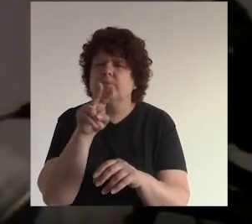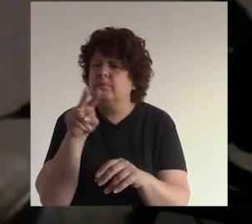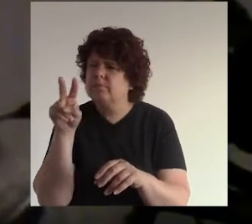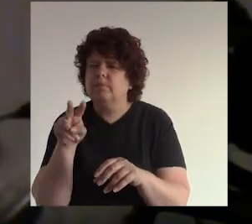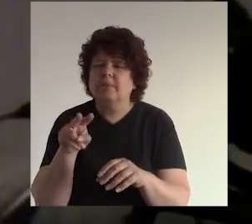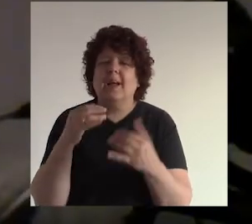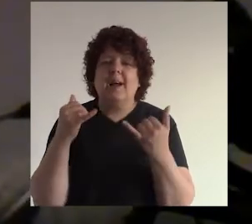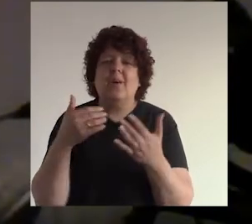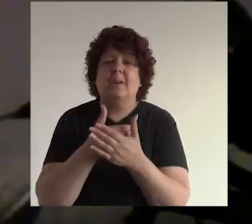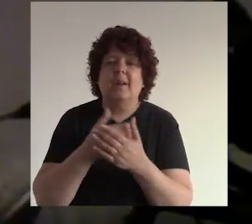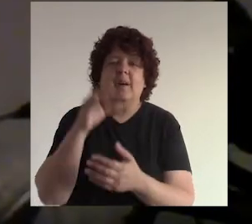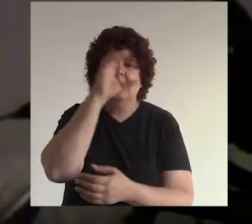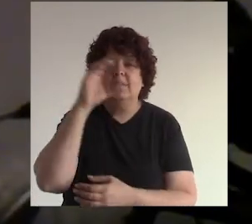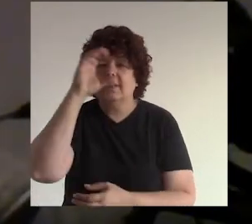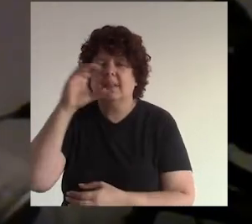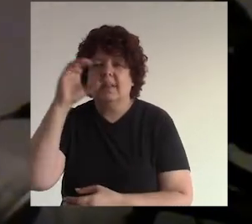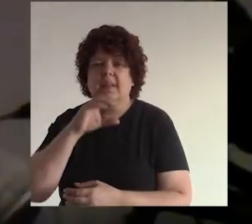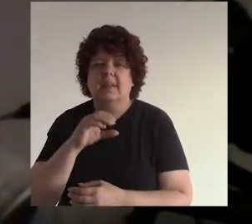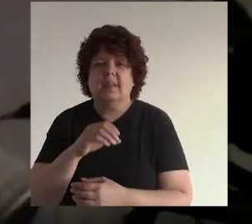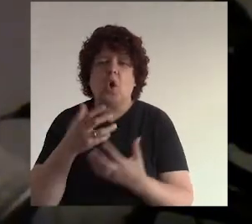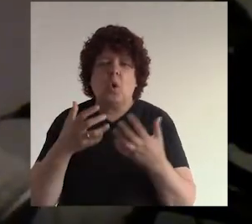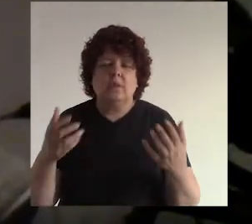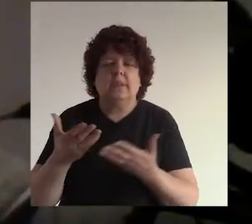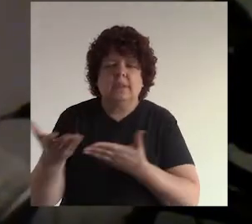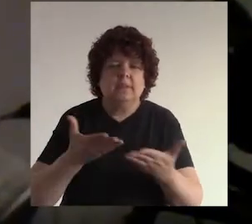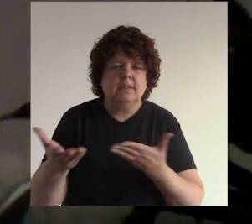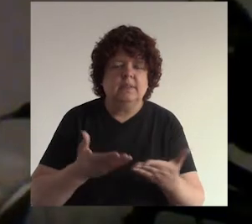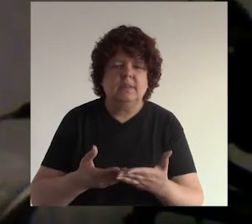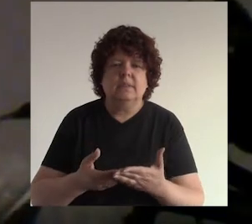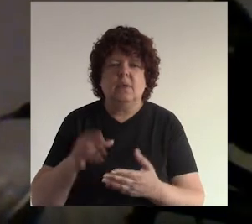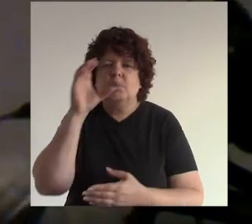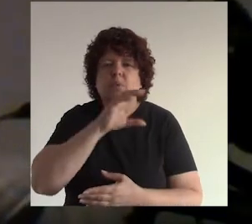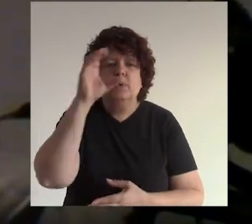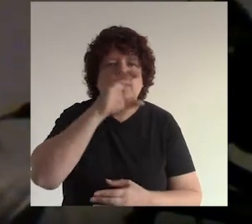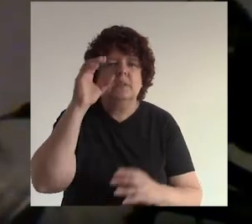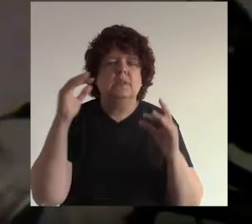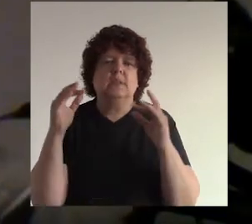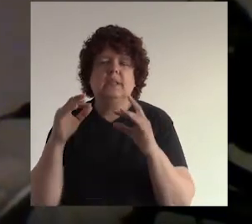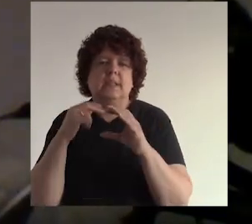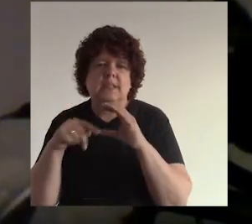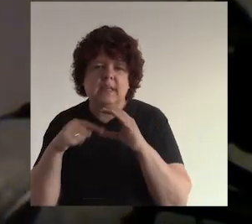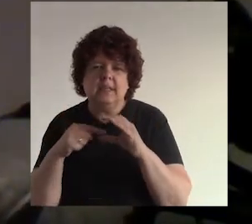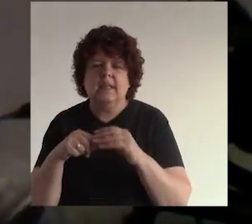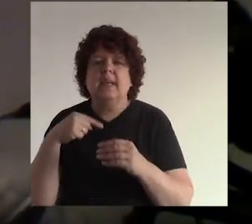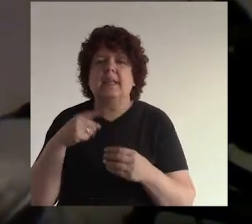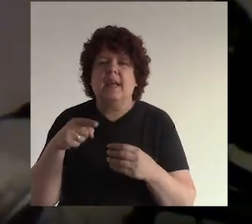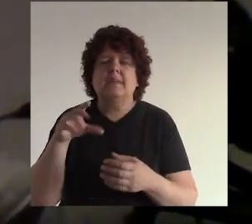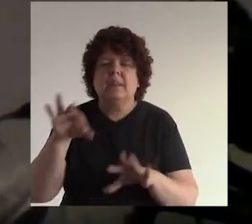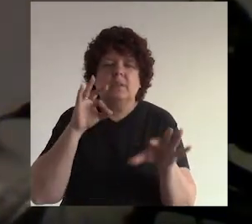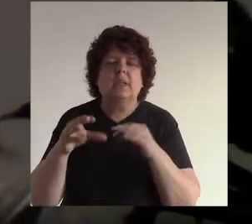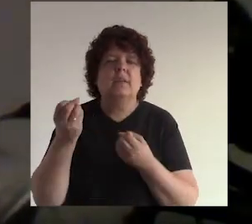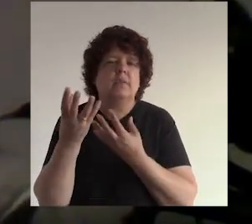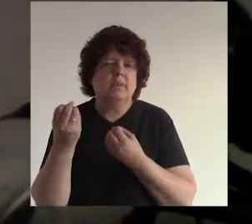y la nueva dinámica de búsqueda de cosas es así cosas y servicios tú buscas en internet y vas a encontrar